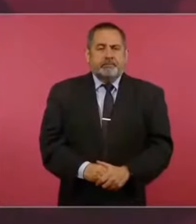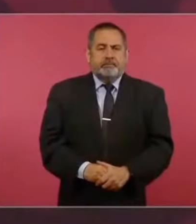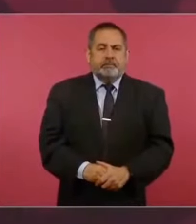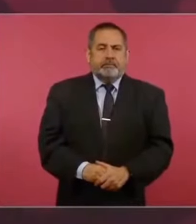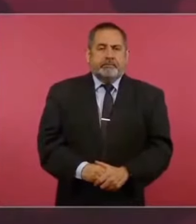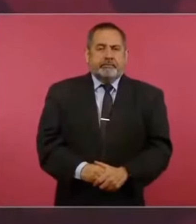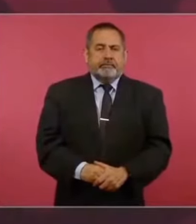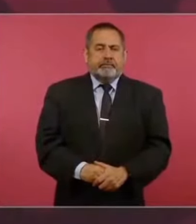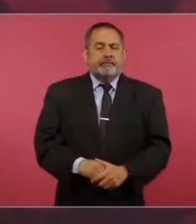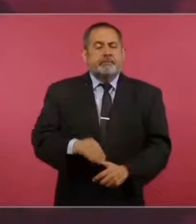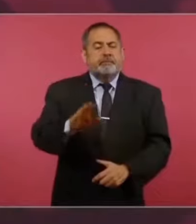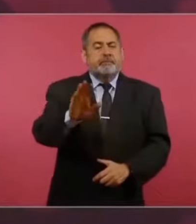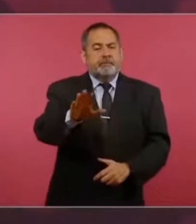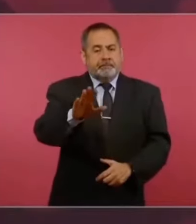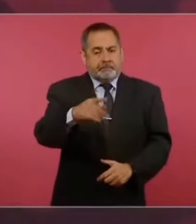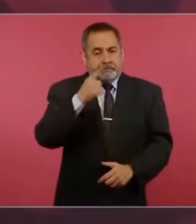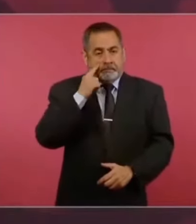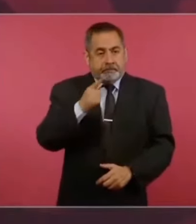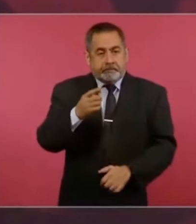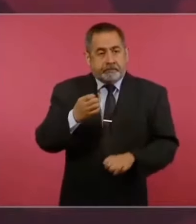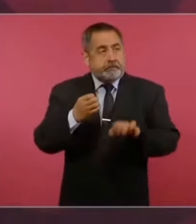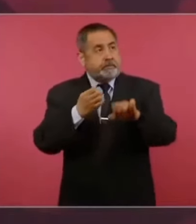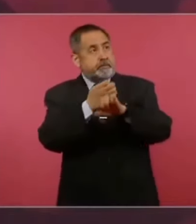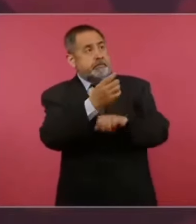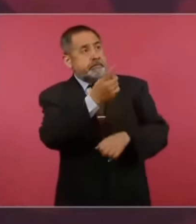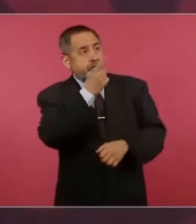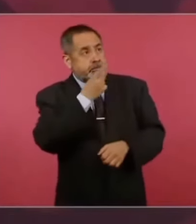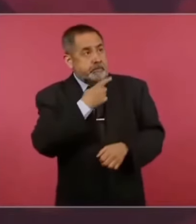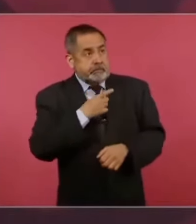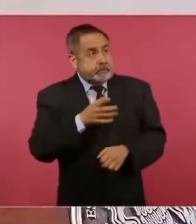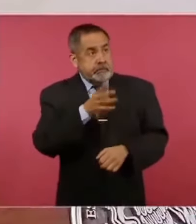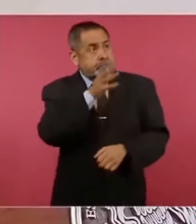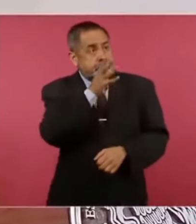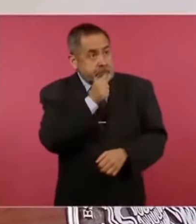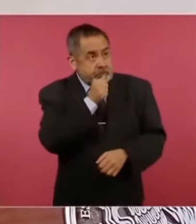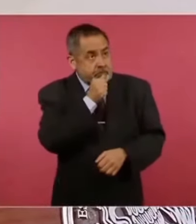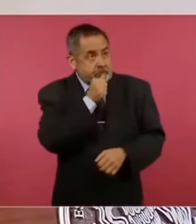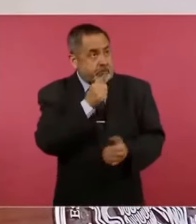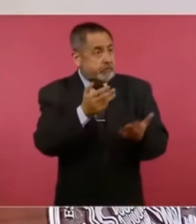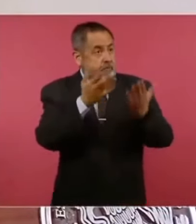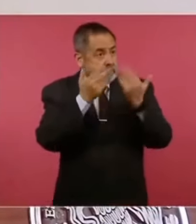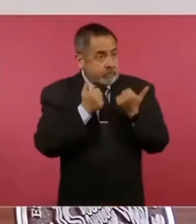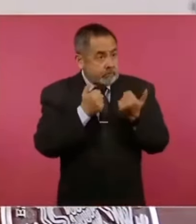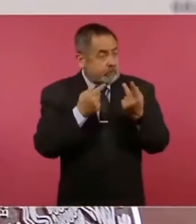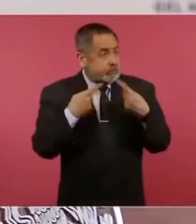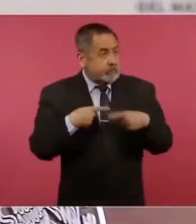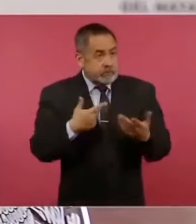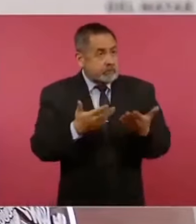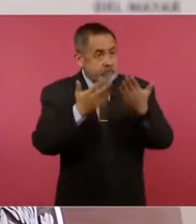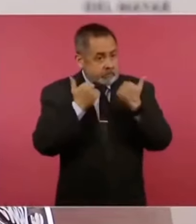¿Dónde los estados nos digan, por ejemplo, que no pueden o que no tienen los elementos